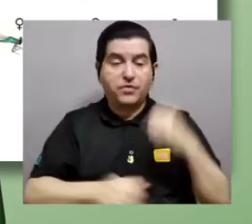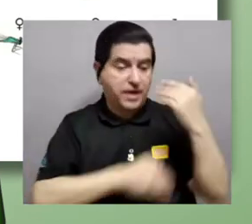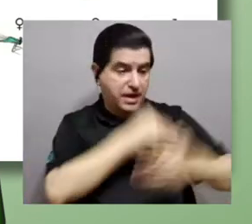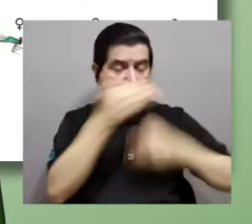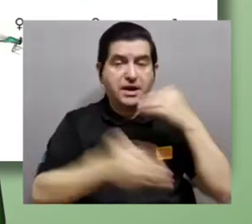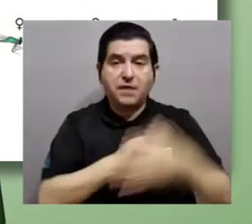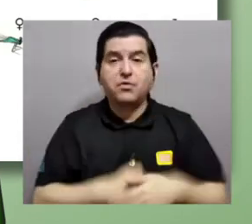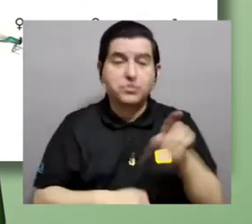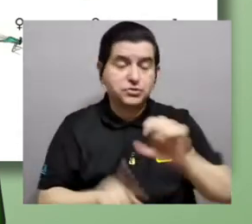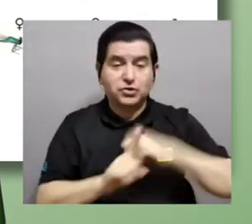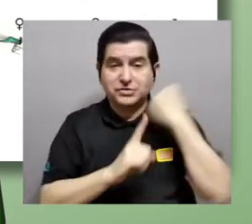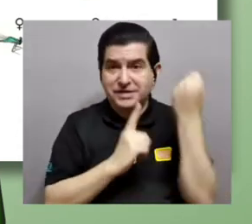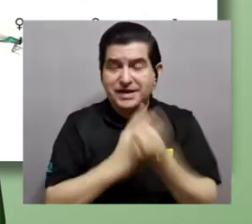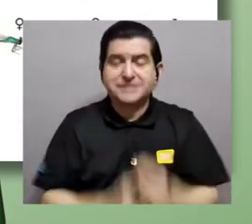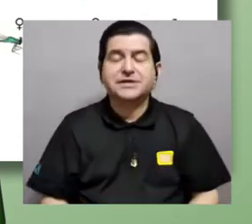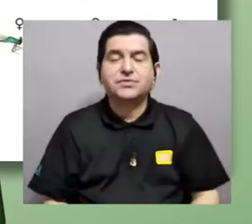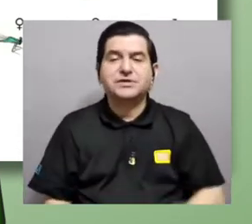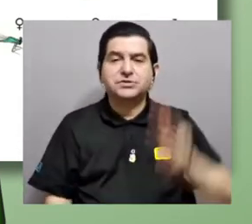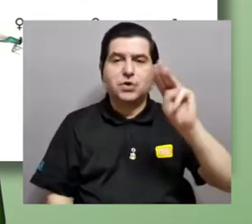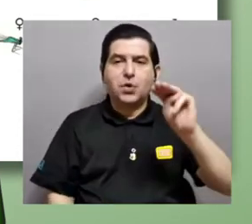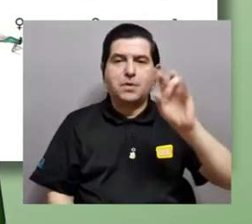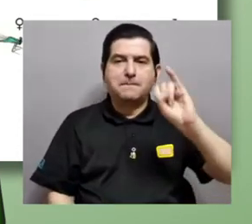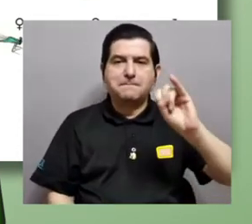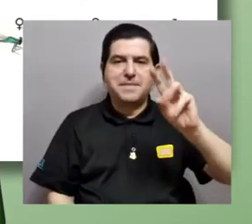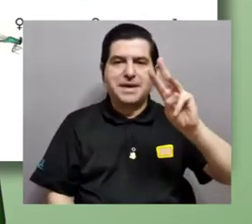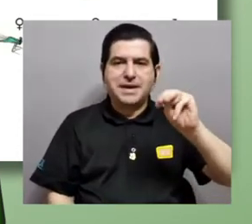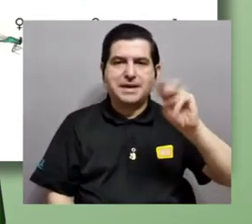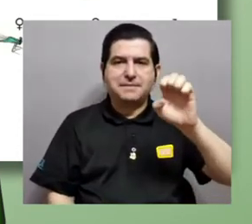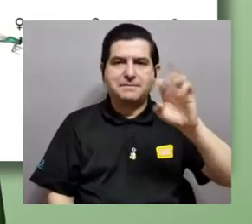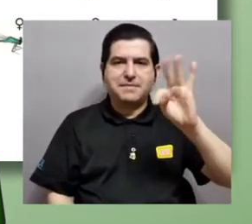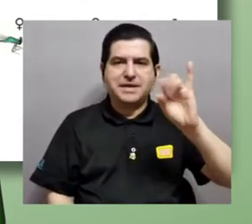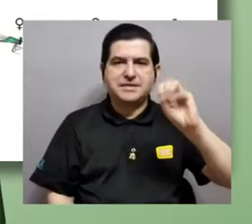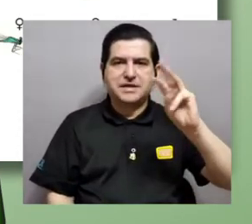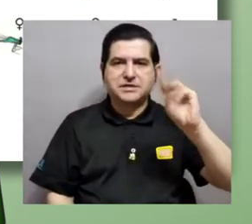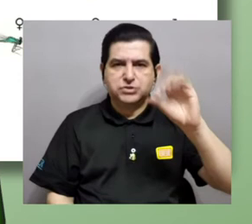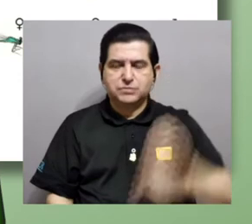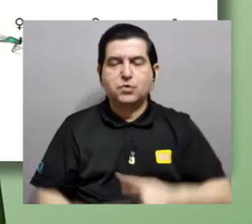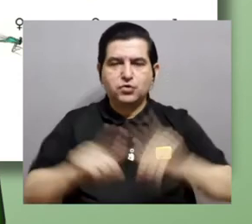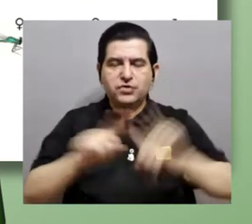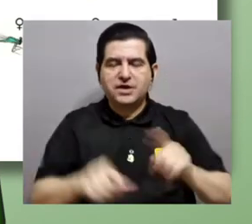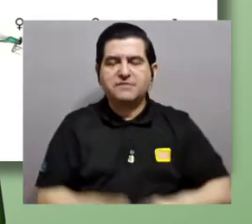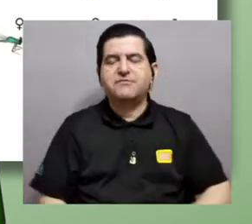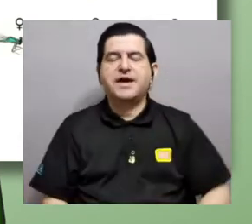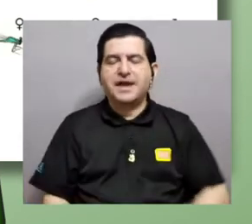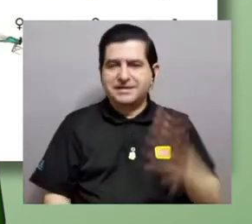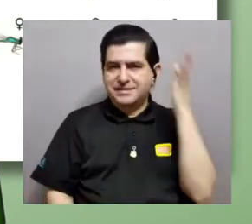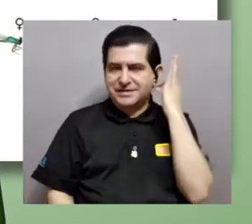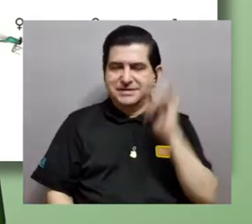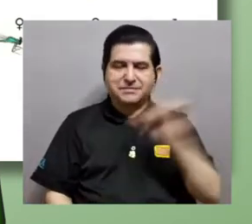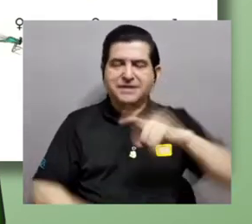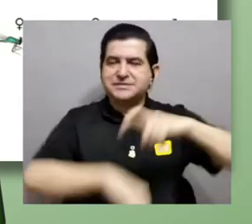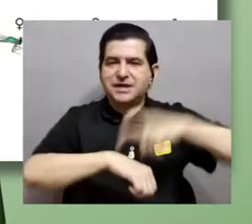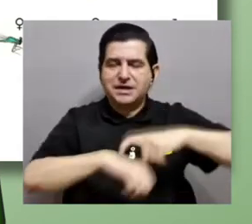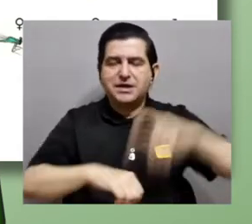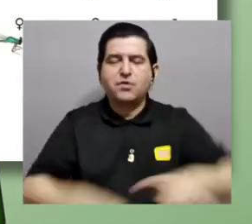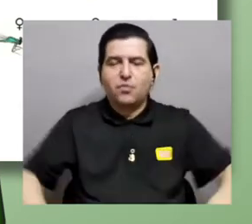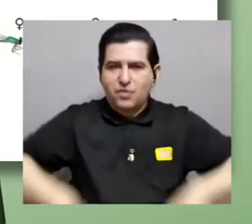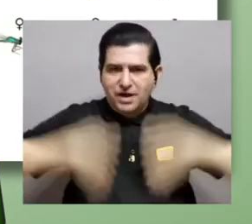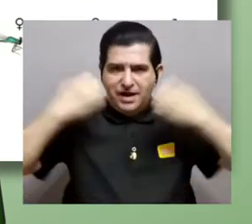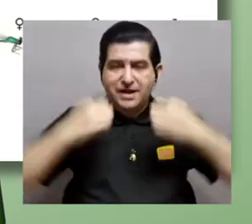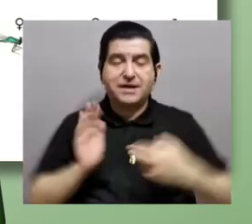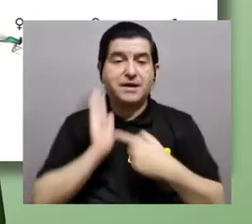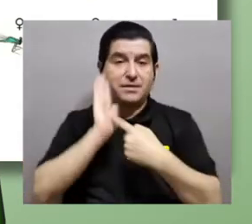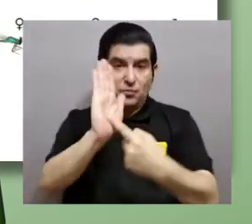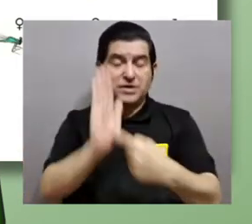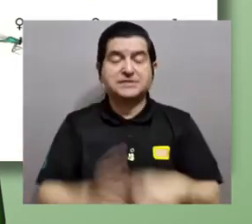mimetismo intersexual, es decir, de diferentes tipos de hembras coexistiendo simultáneamente, que es lo que se representa con las líneas